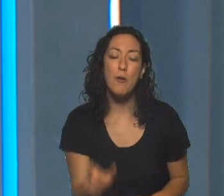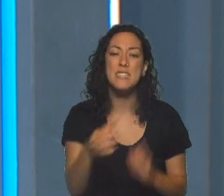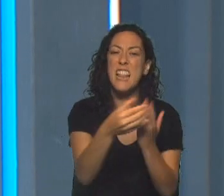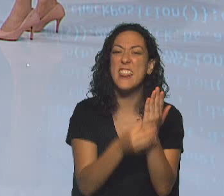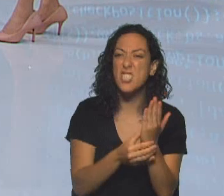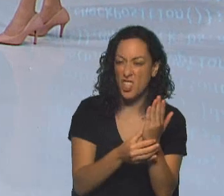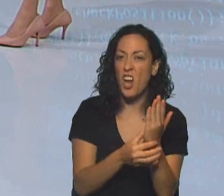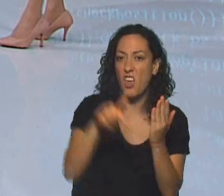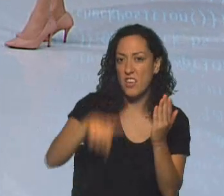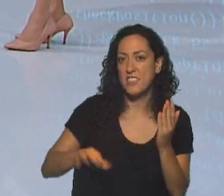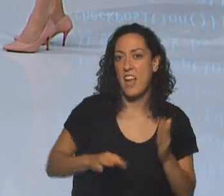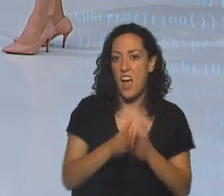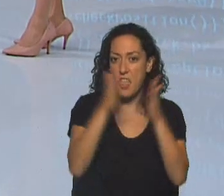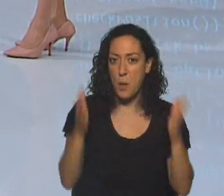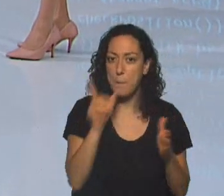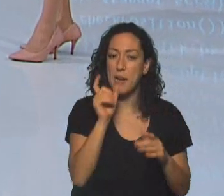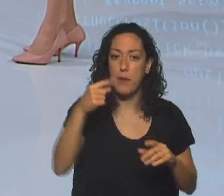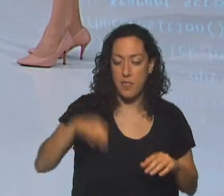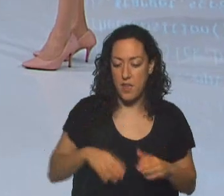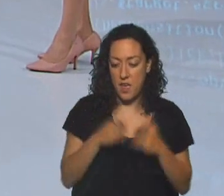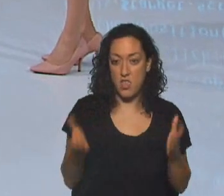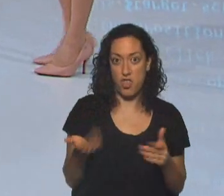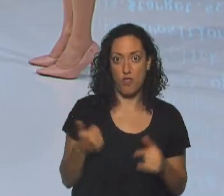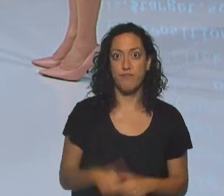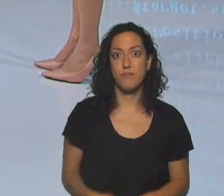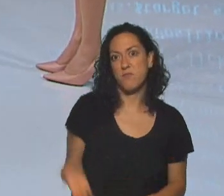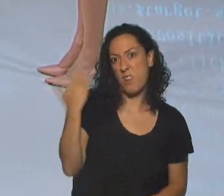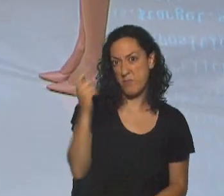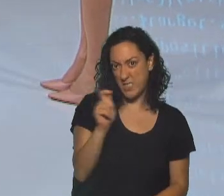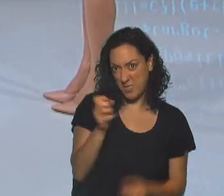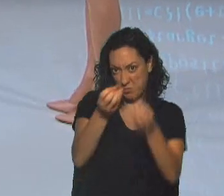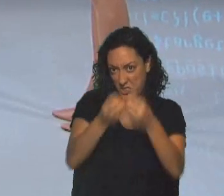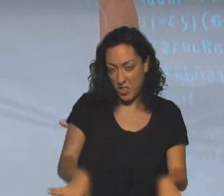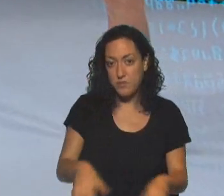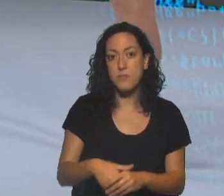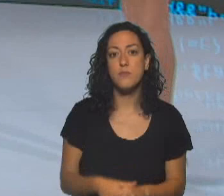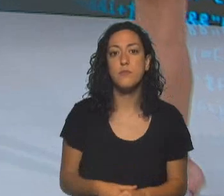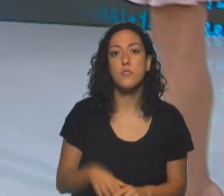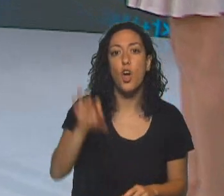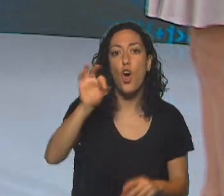este año como palabra del año, porque esto empezó hace algunos meses. Muy bien. Y acá tenemos, el Oxford